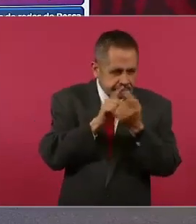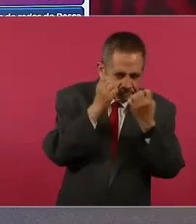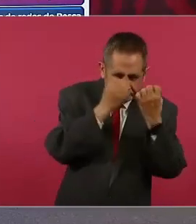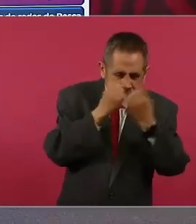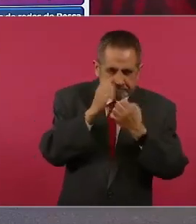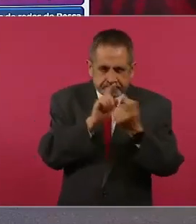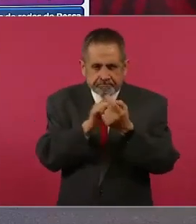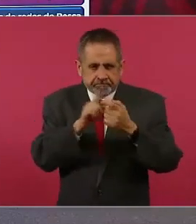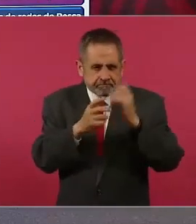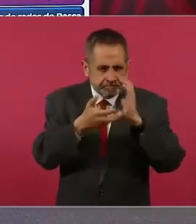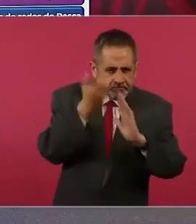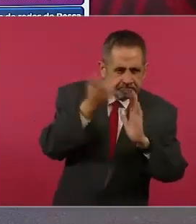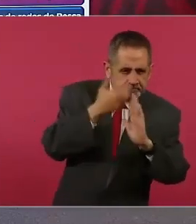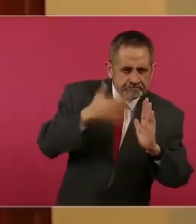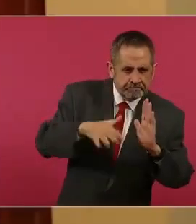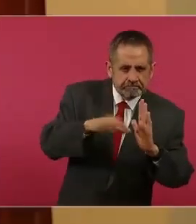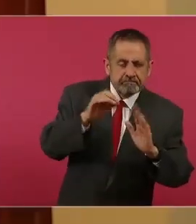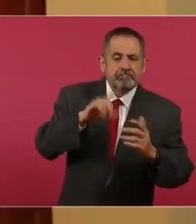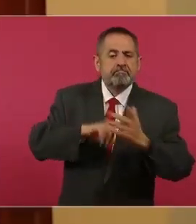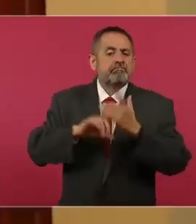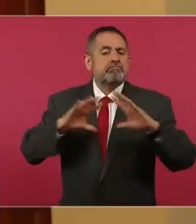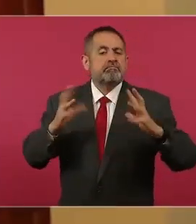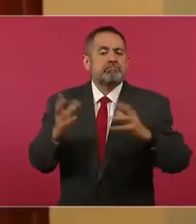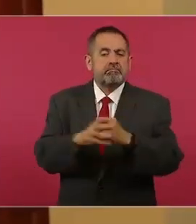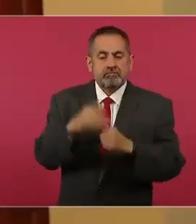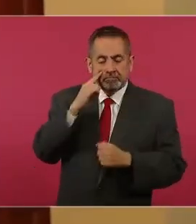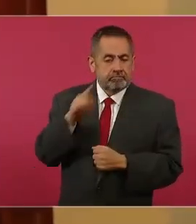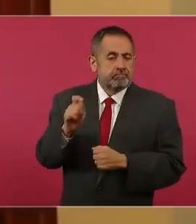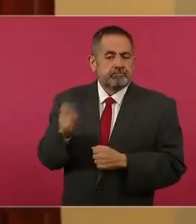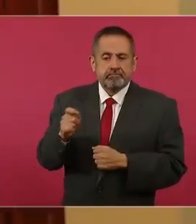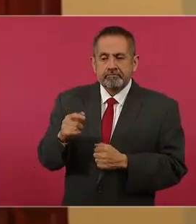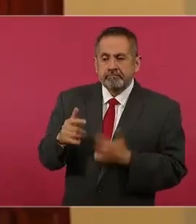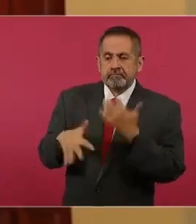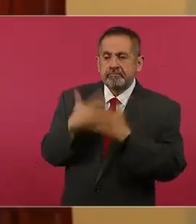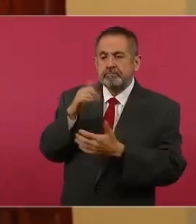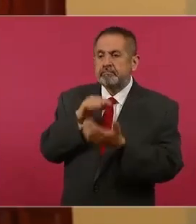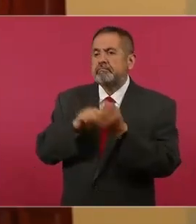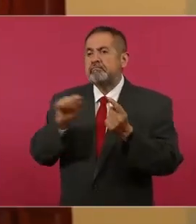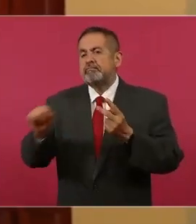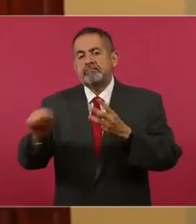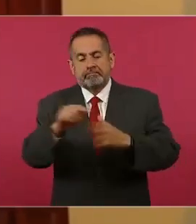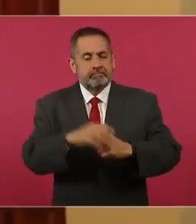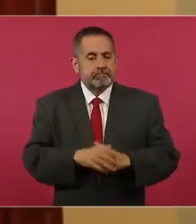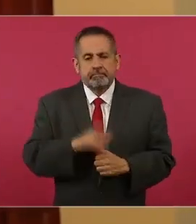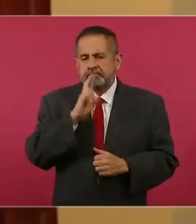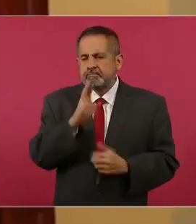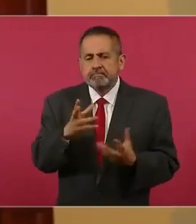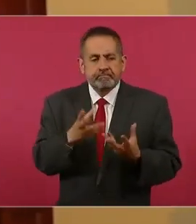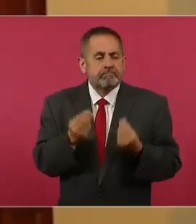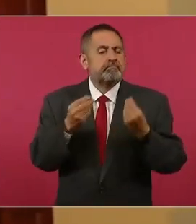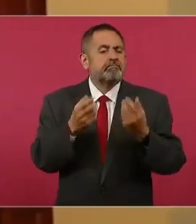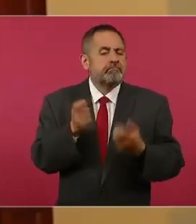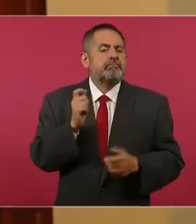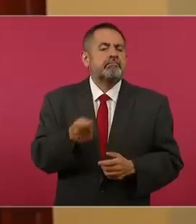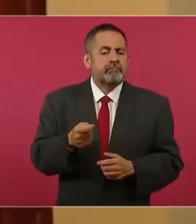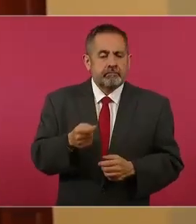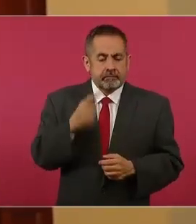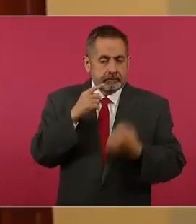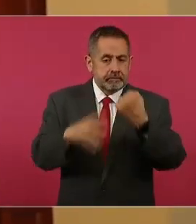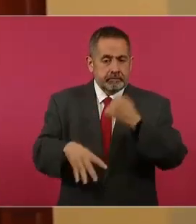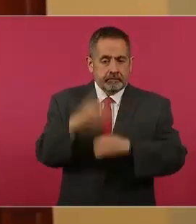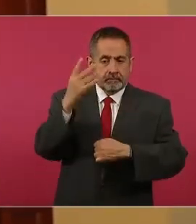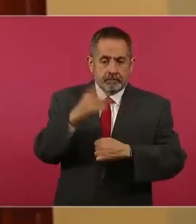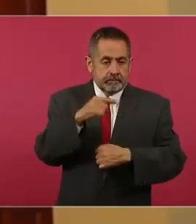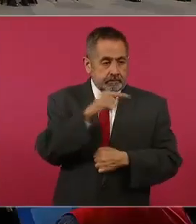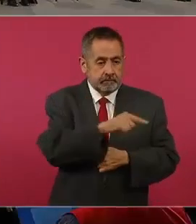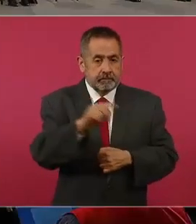567 embarcaciones, 42 vehículos y 15 instalaciones. Los resultados fueron 14